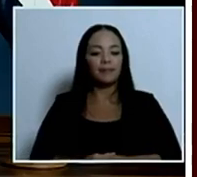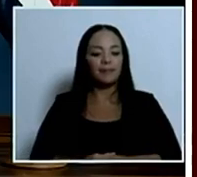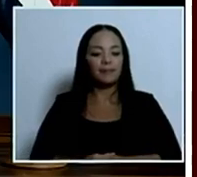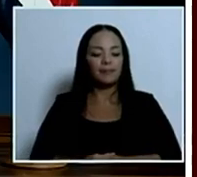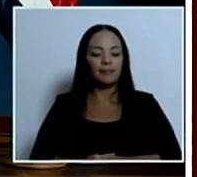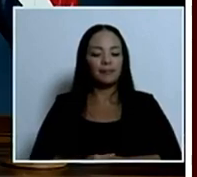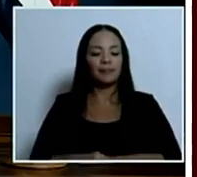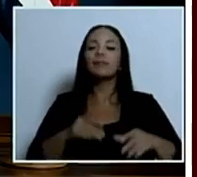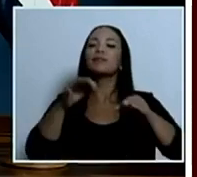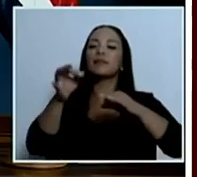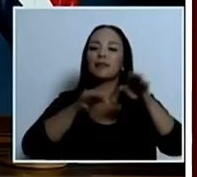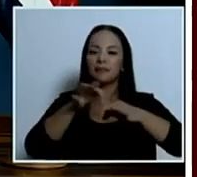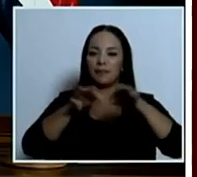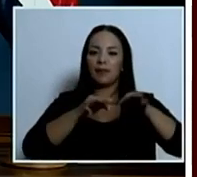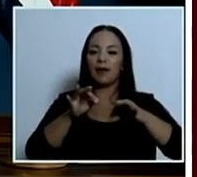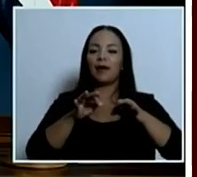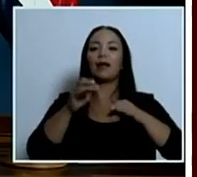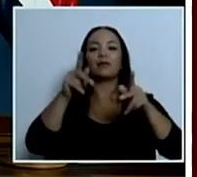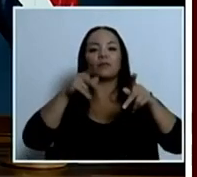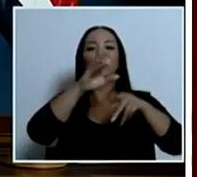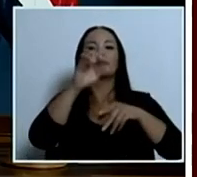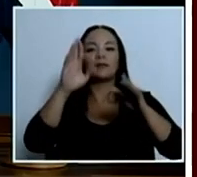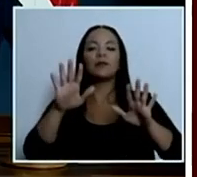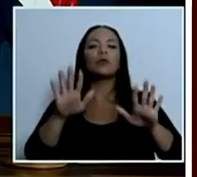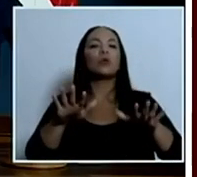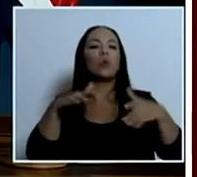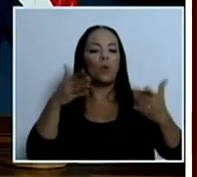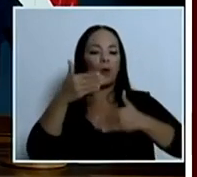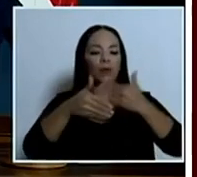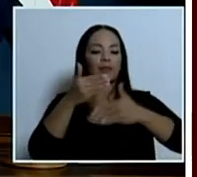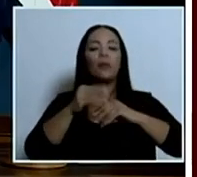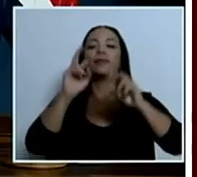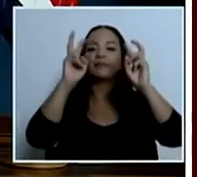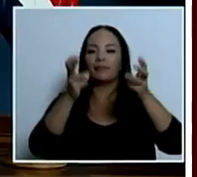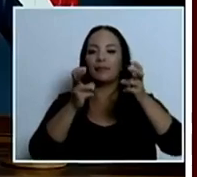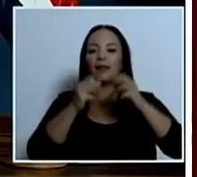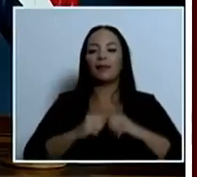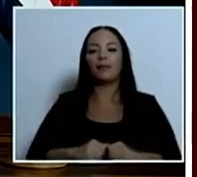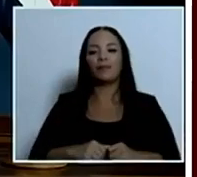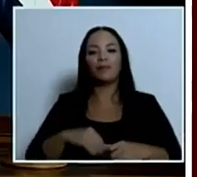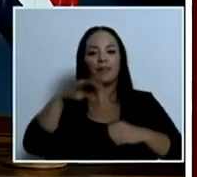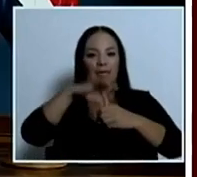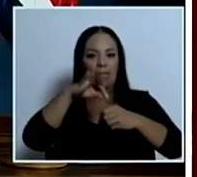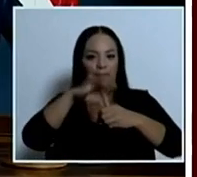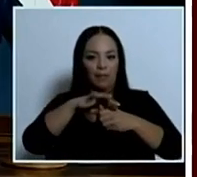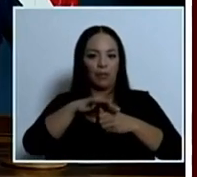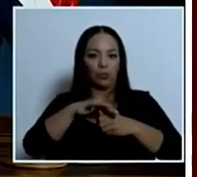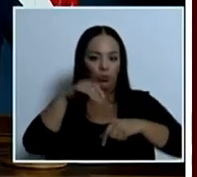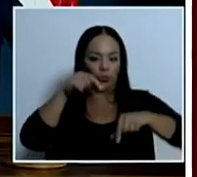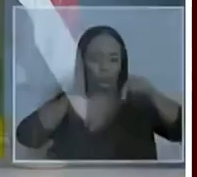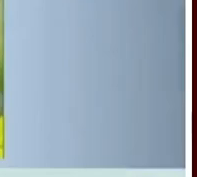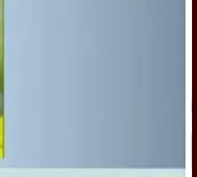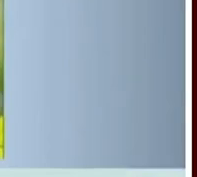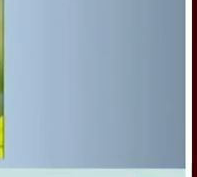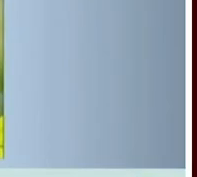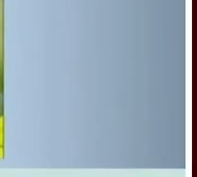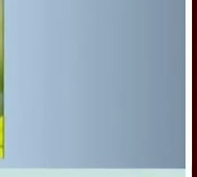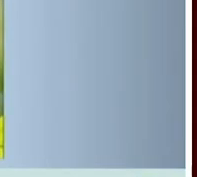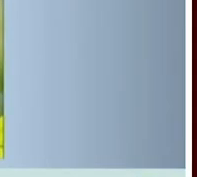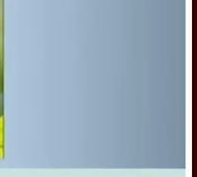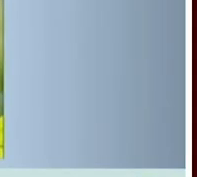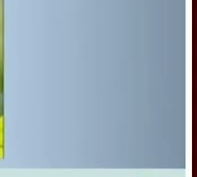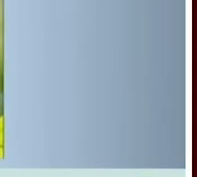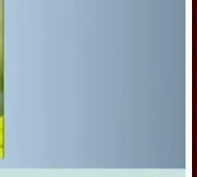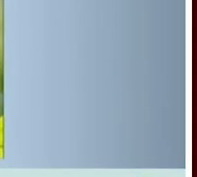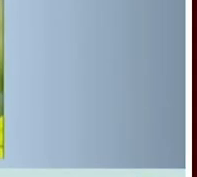para explicarles un poco a los costarricenses cómo ha avanzado el tema de agroquímicos. Si nos ayudan con la presentación,